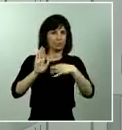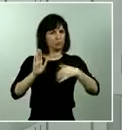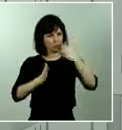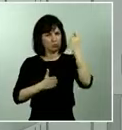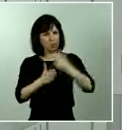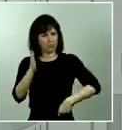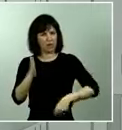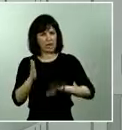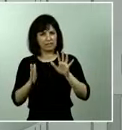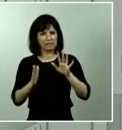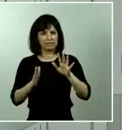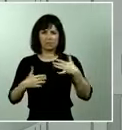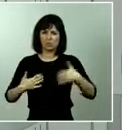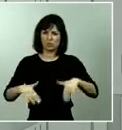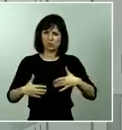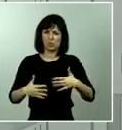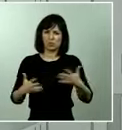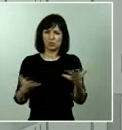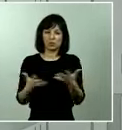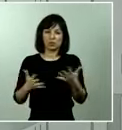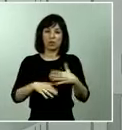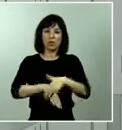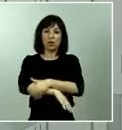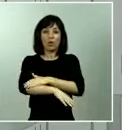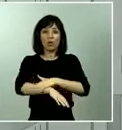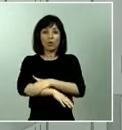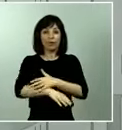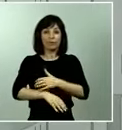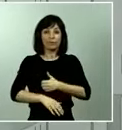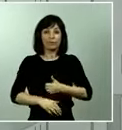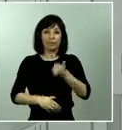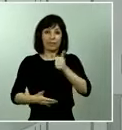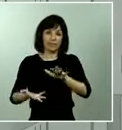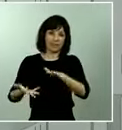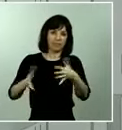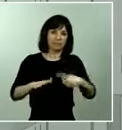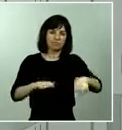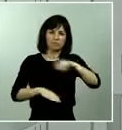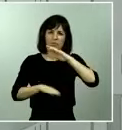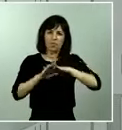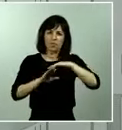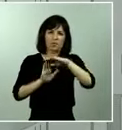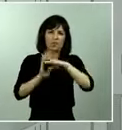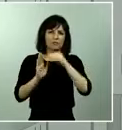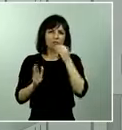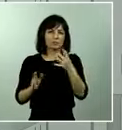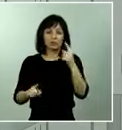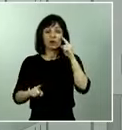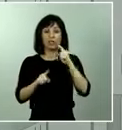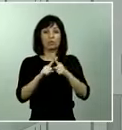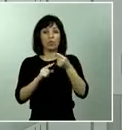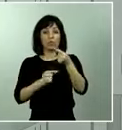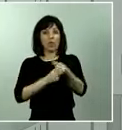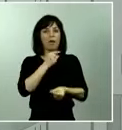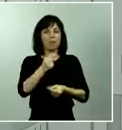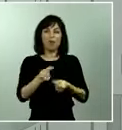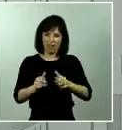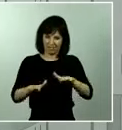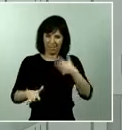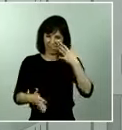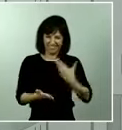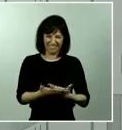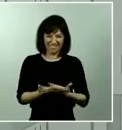severas, sin duda, que el Gobierno ha tenido que adoptar para conseguir ir combatiendo como efectivamente estamos haciendo el